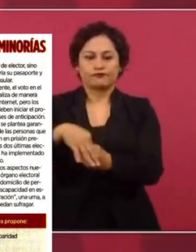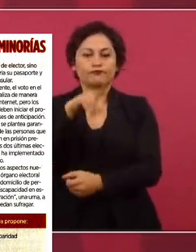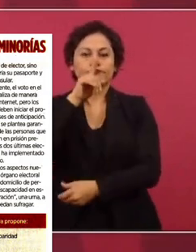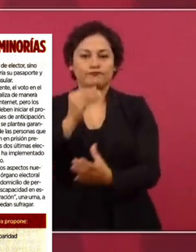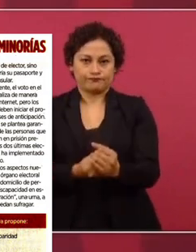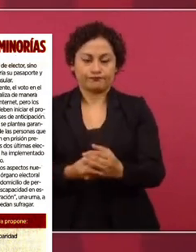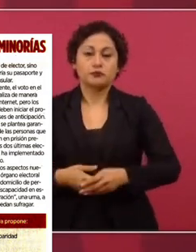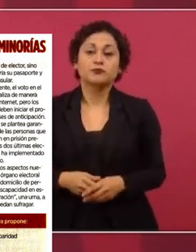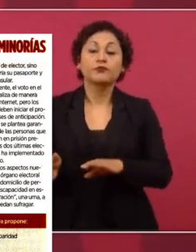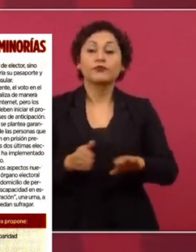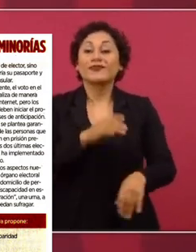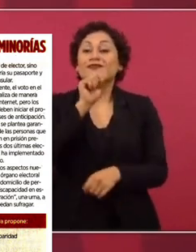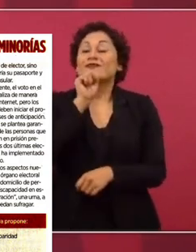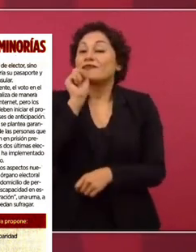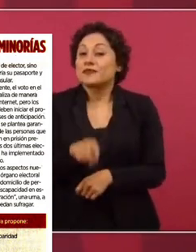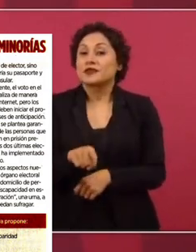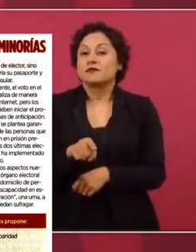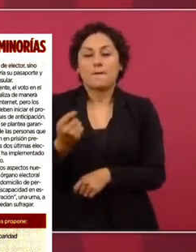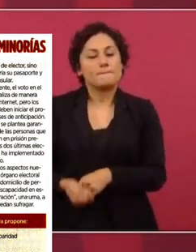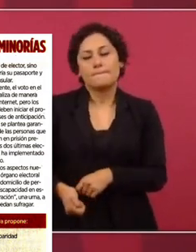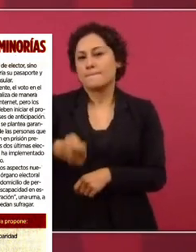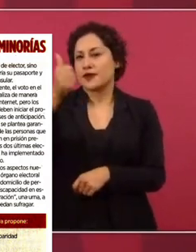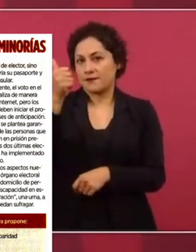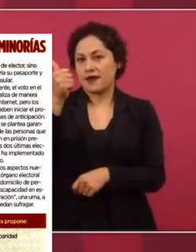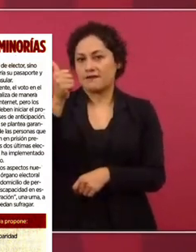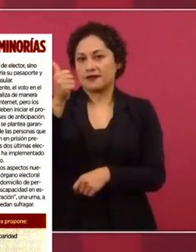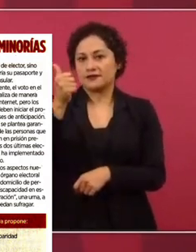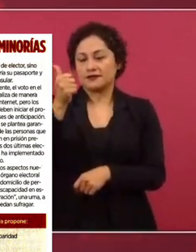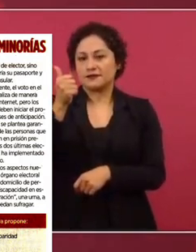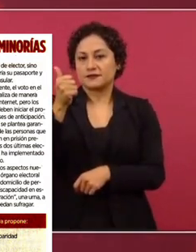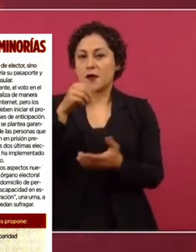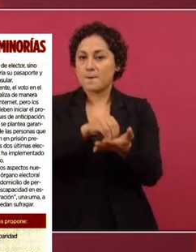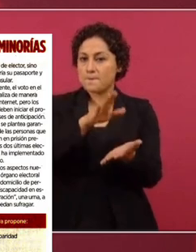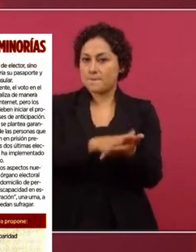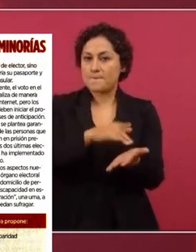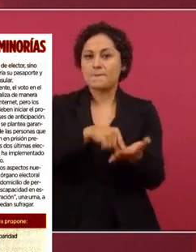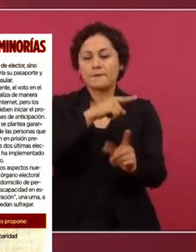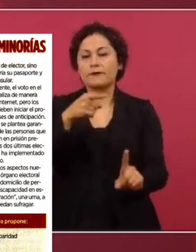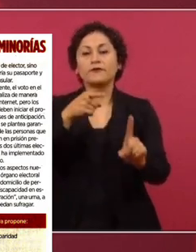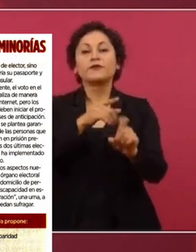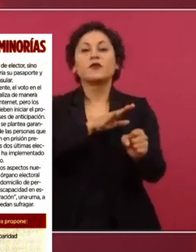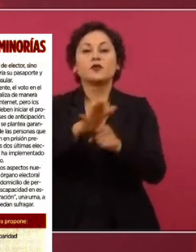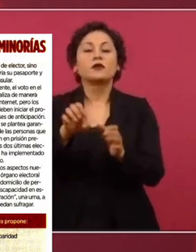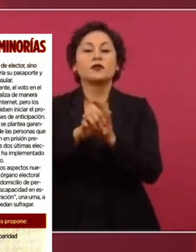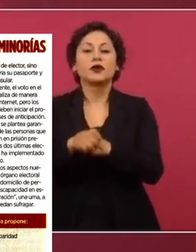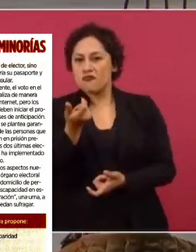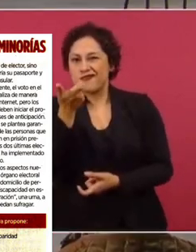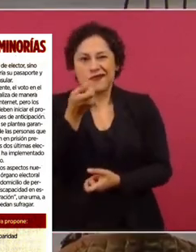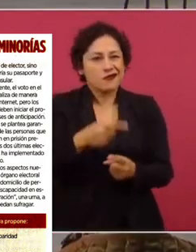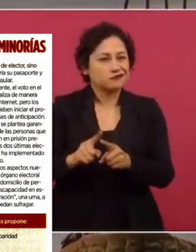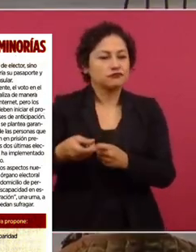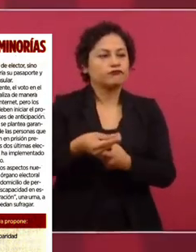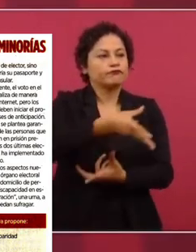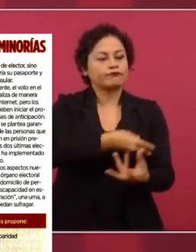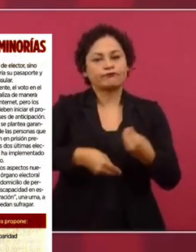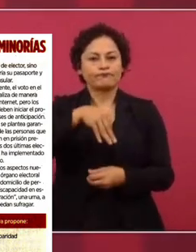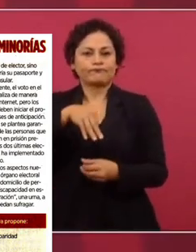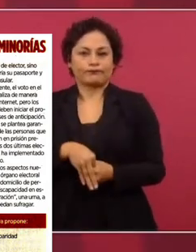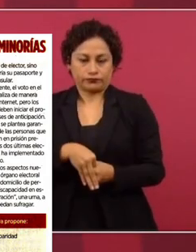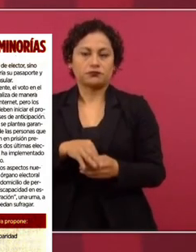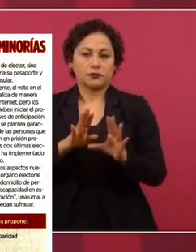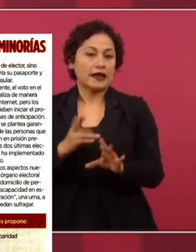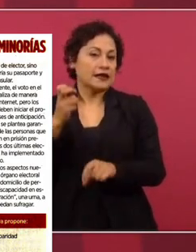También por primera vez se suprime o se prohíbe que se hagan uso de instrumentos como los monederos electrónicos. También